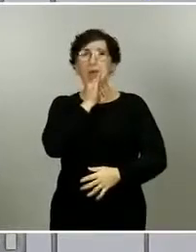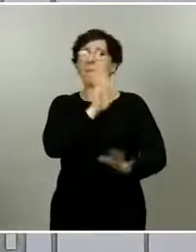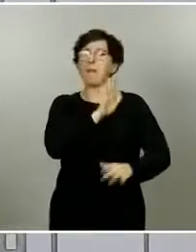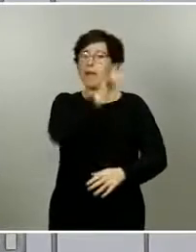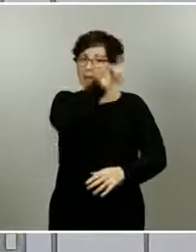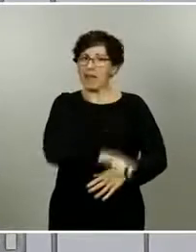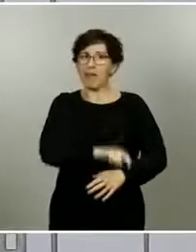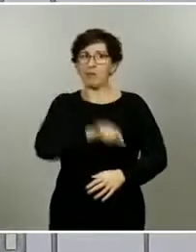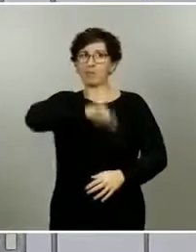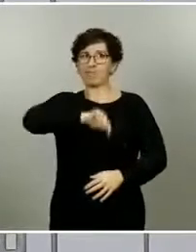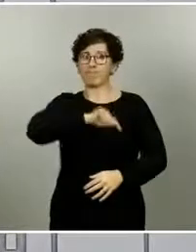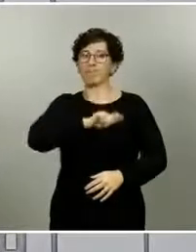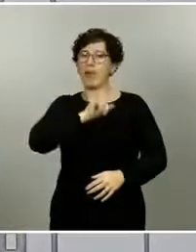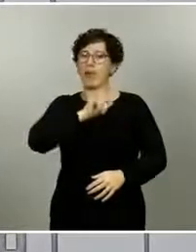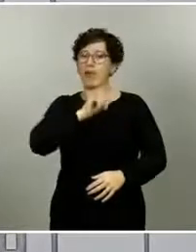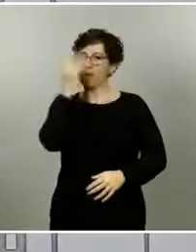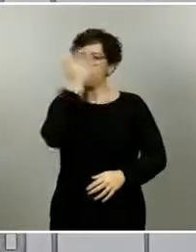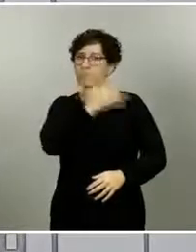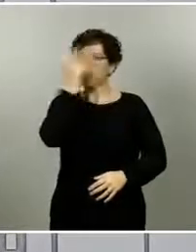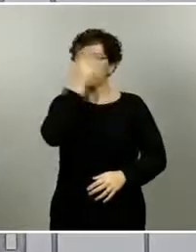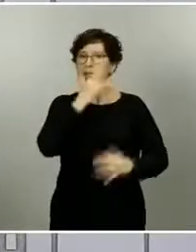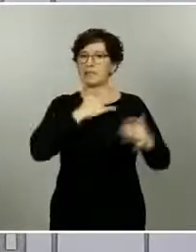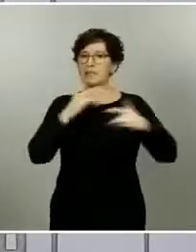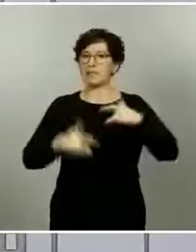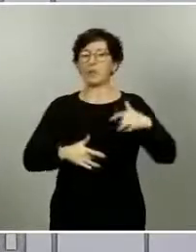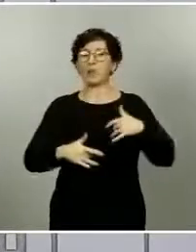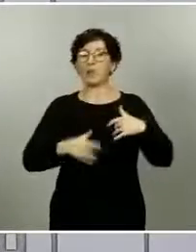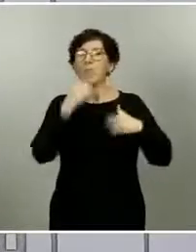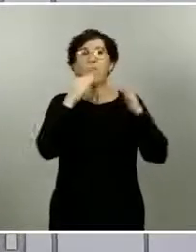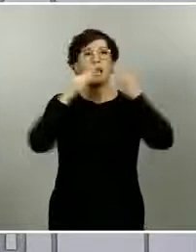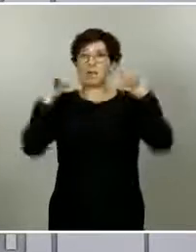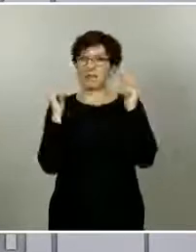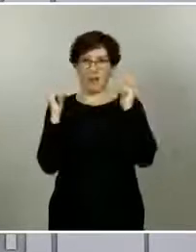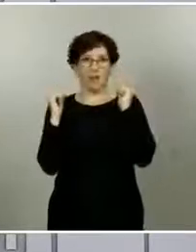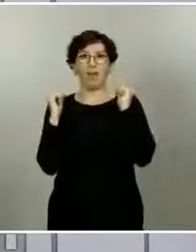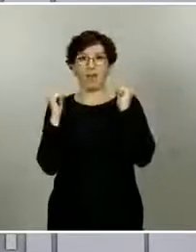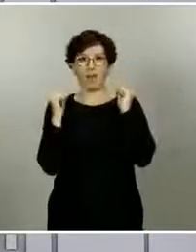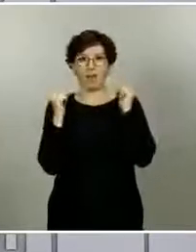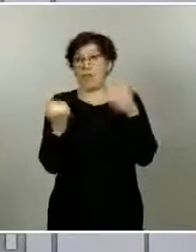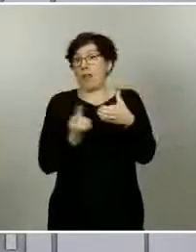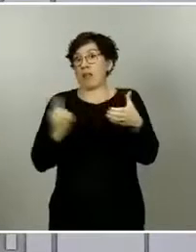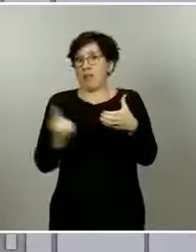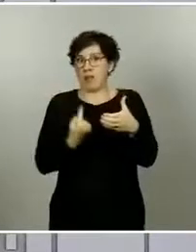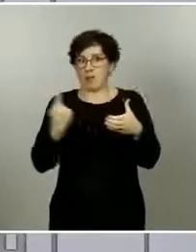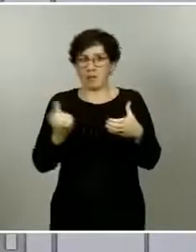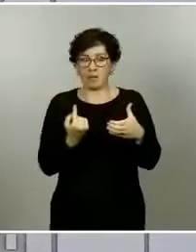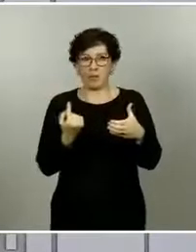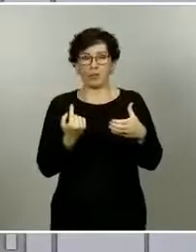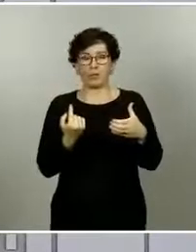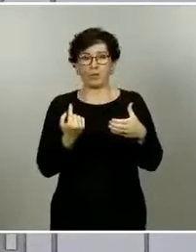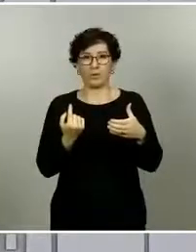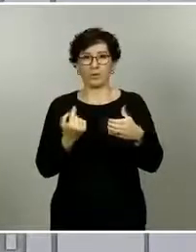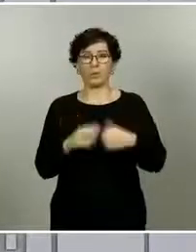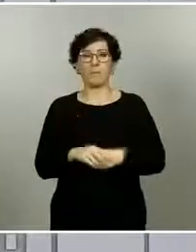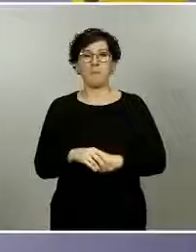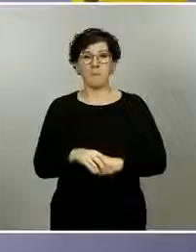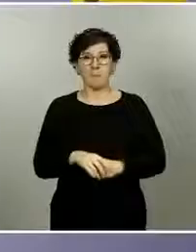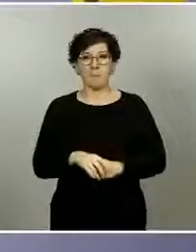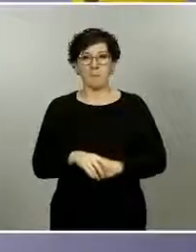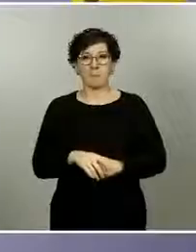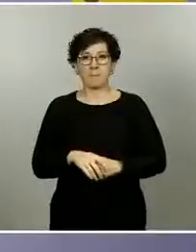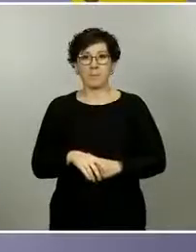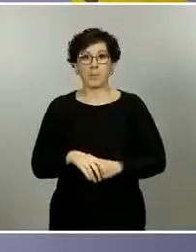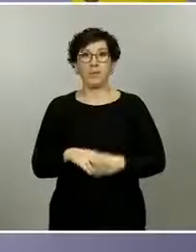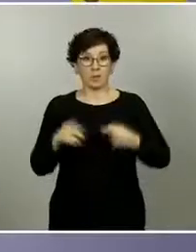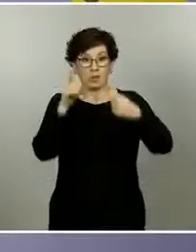tenían un diagnóstico de sospecha y se les mantenía en sus casas haciendo el aislamiento en caso de los contactos de estos, la cuarentena.